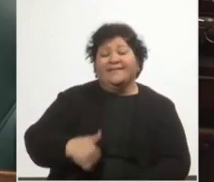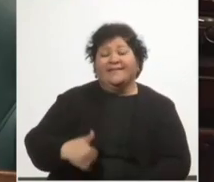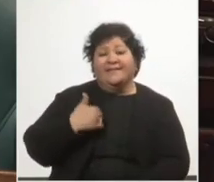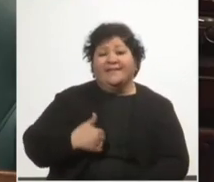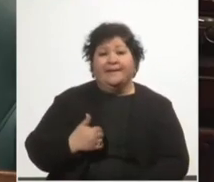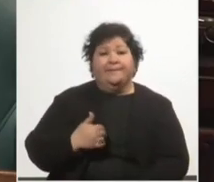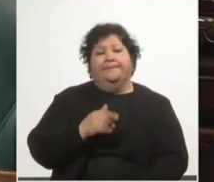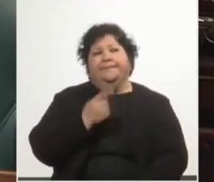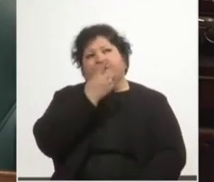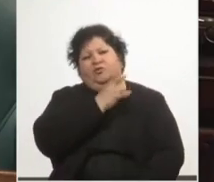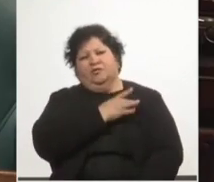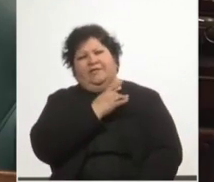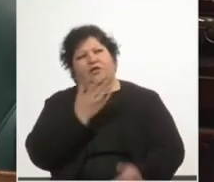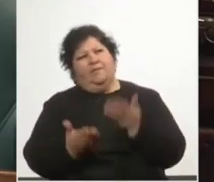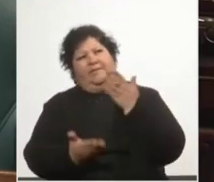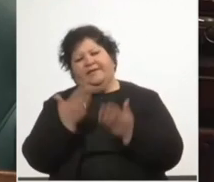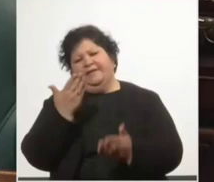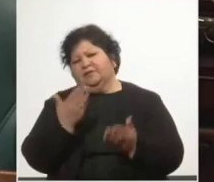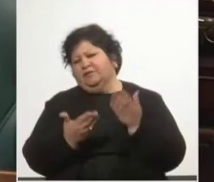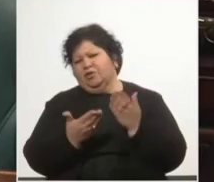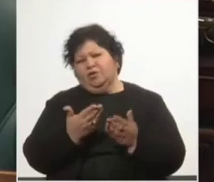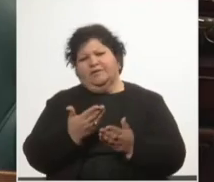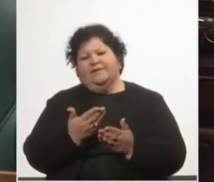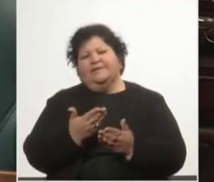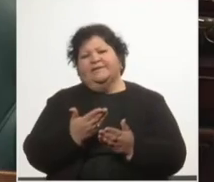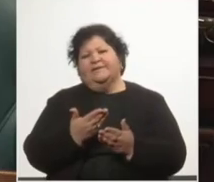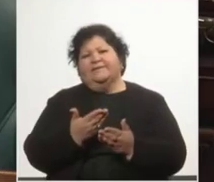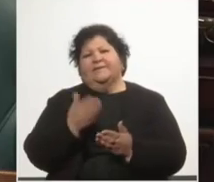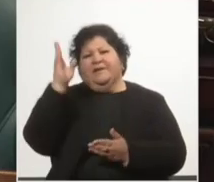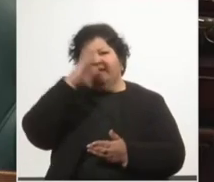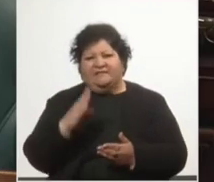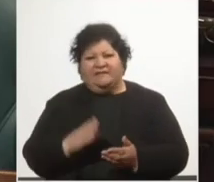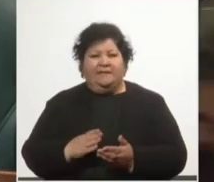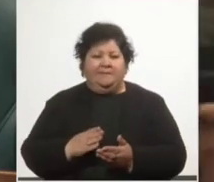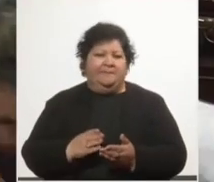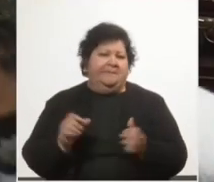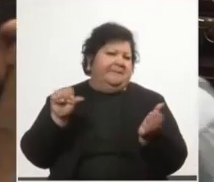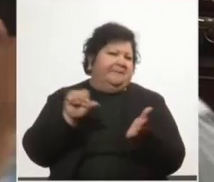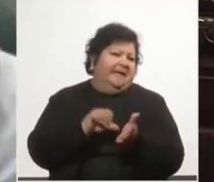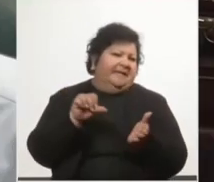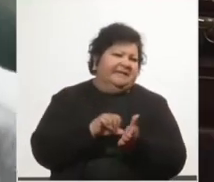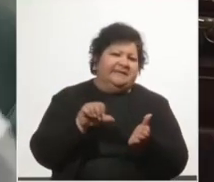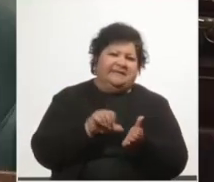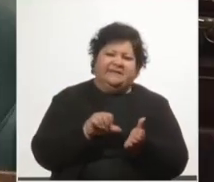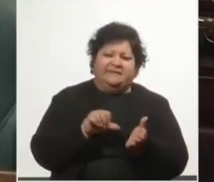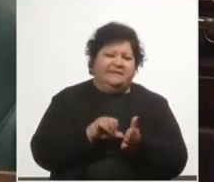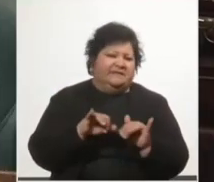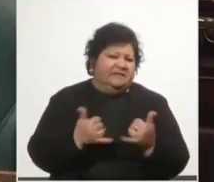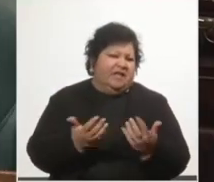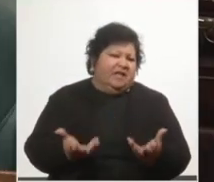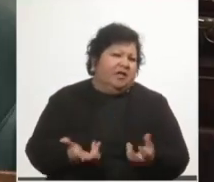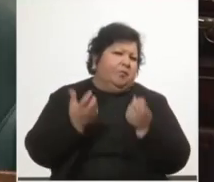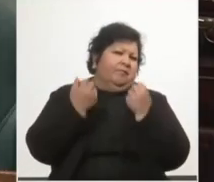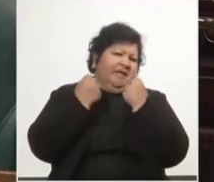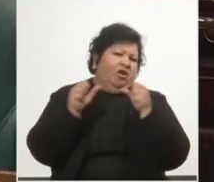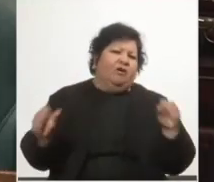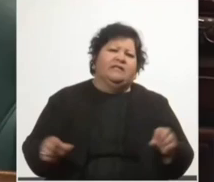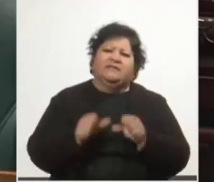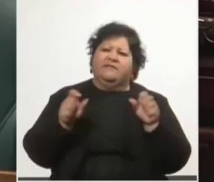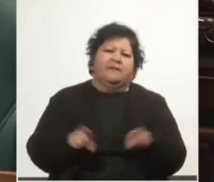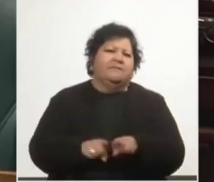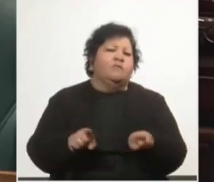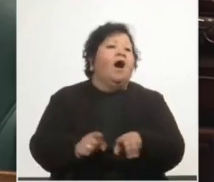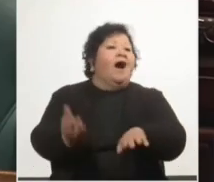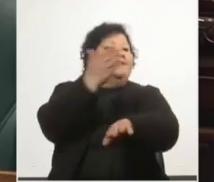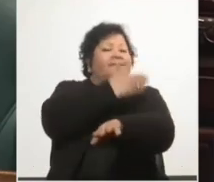debajo de Chile, de Paraguay, de Brasil, países que ya recuperaron los niveles de actividad prepandemia. Parece caer